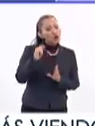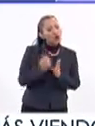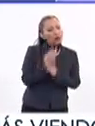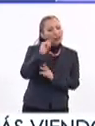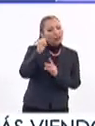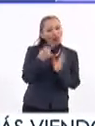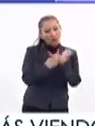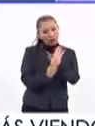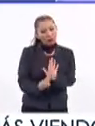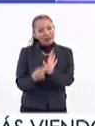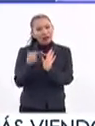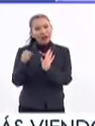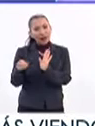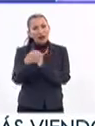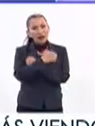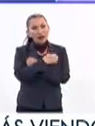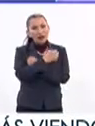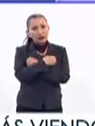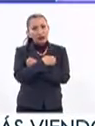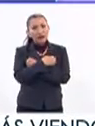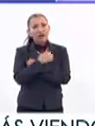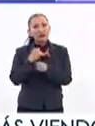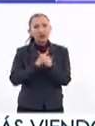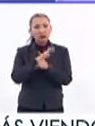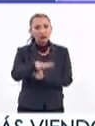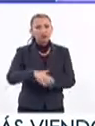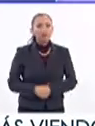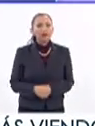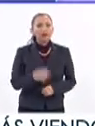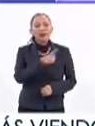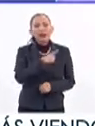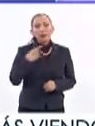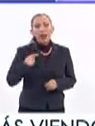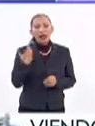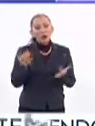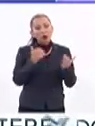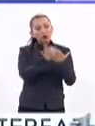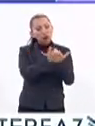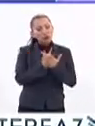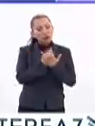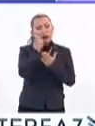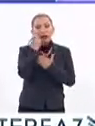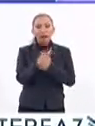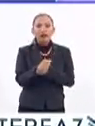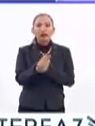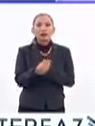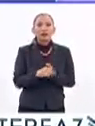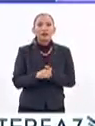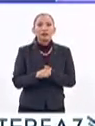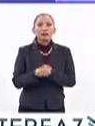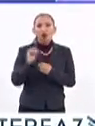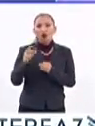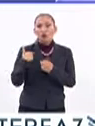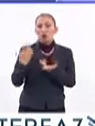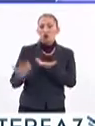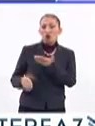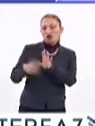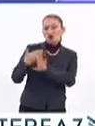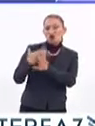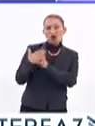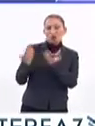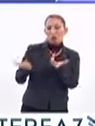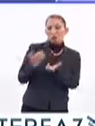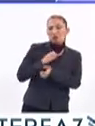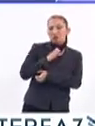tecnologías de la educación y la información deben ser nuestros aliados y no nuestros contrincantes,